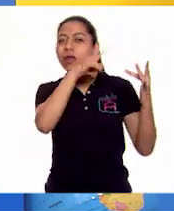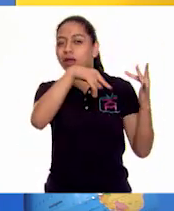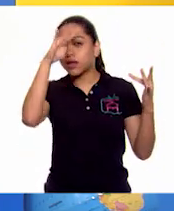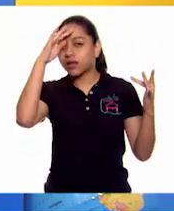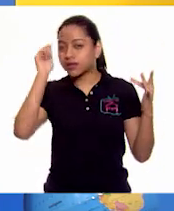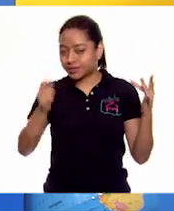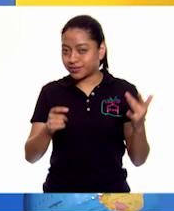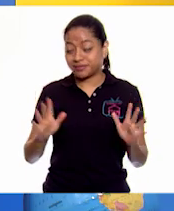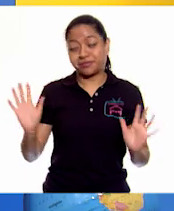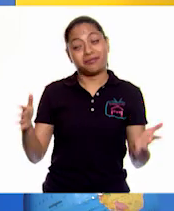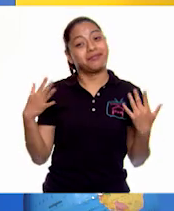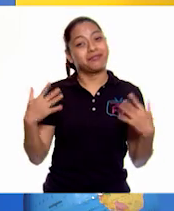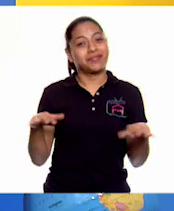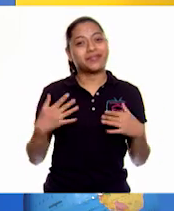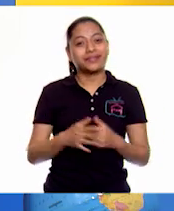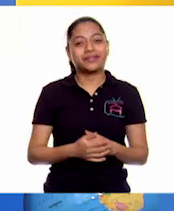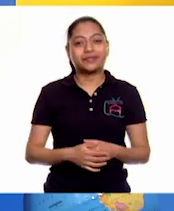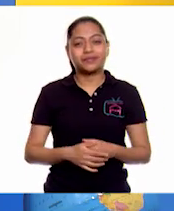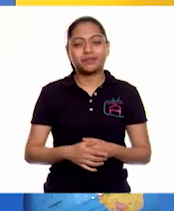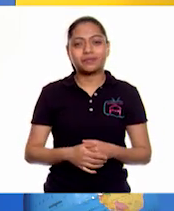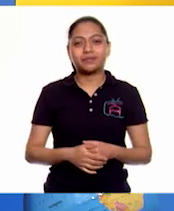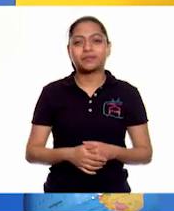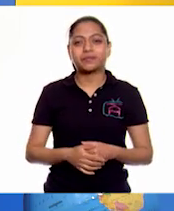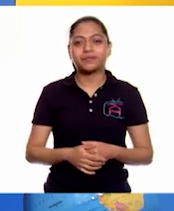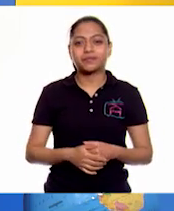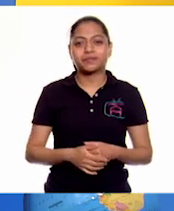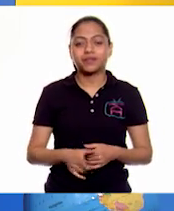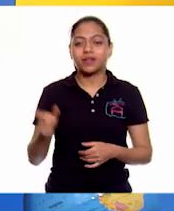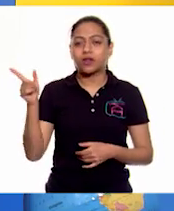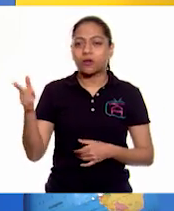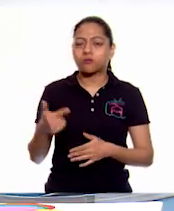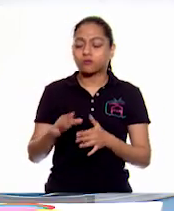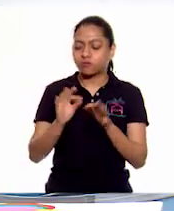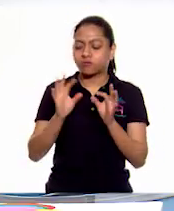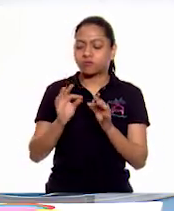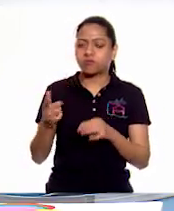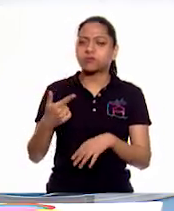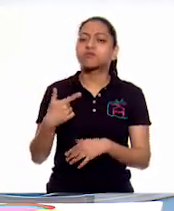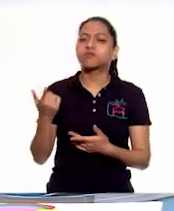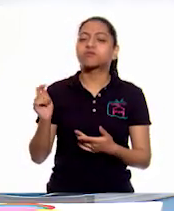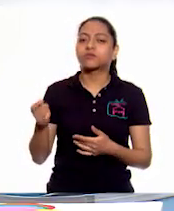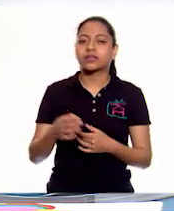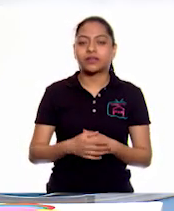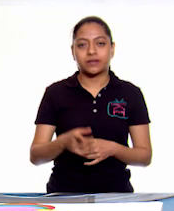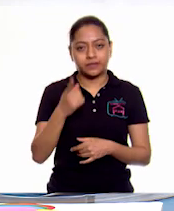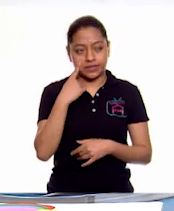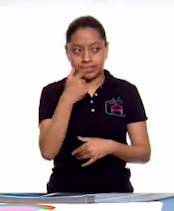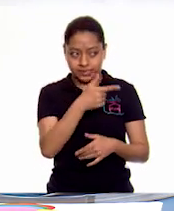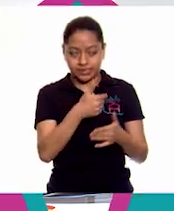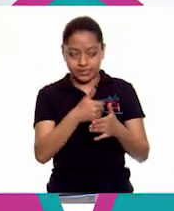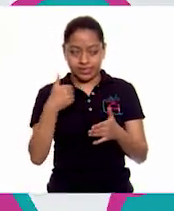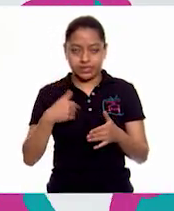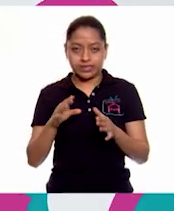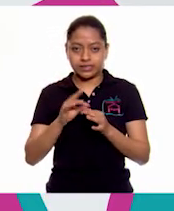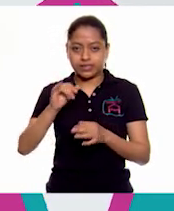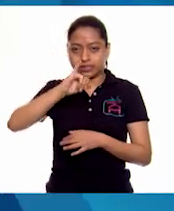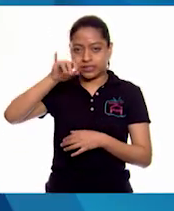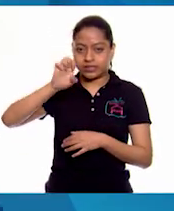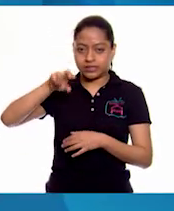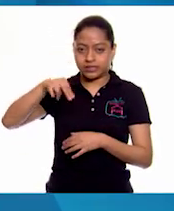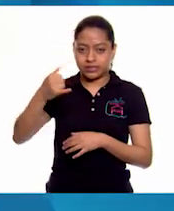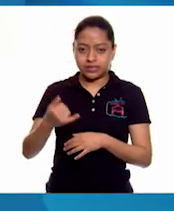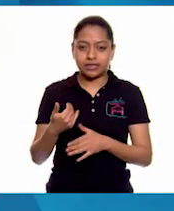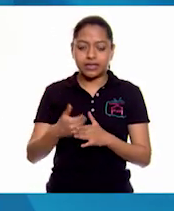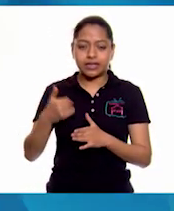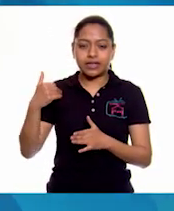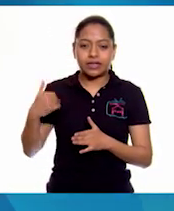¡Guau! Me gustaría que me dijeras lo que te imaginas. Bueno, como ya lo dijo Jenny, hemos estado